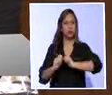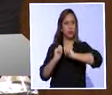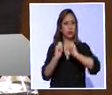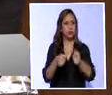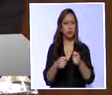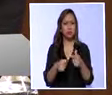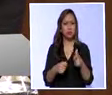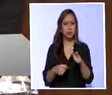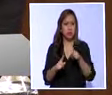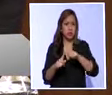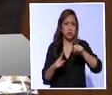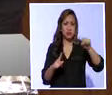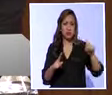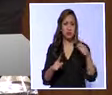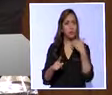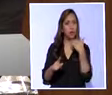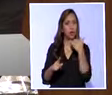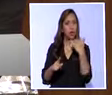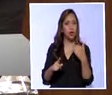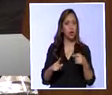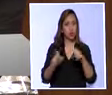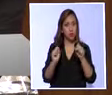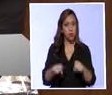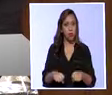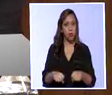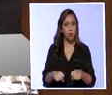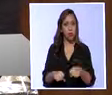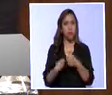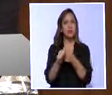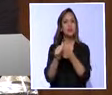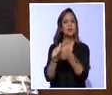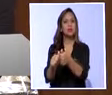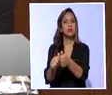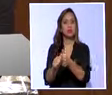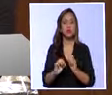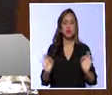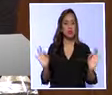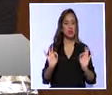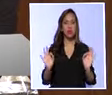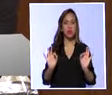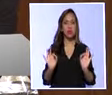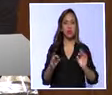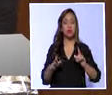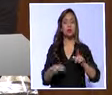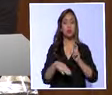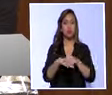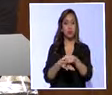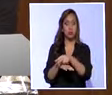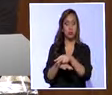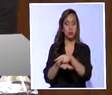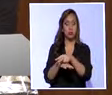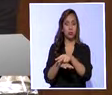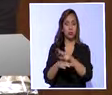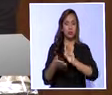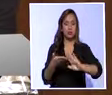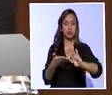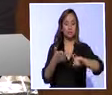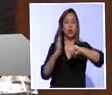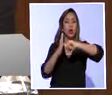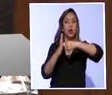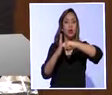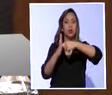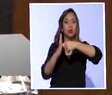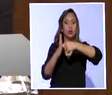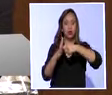no había ningún sistema que permita darle seguimiento. La Contraloría